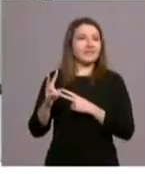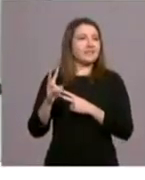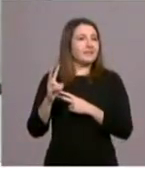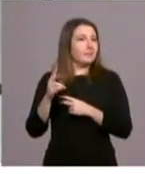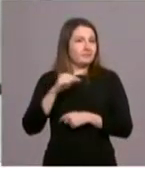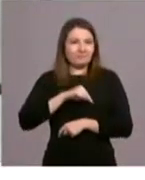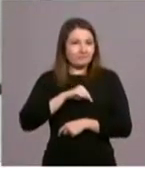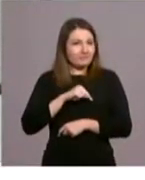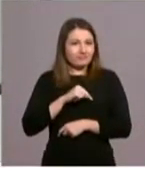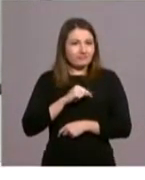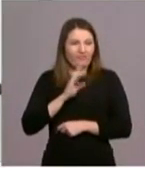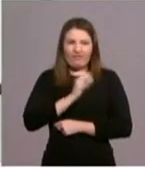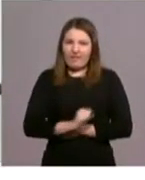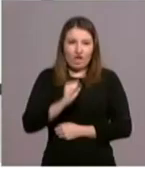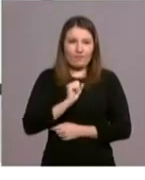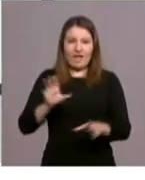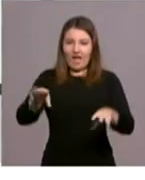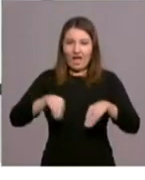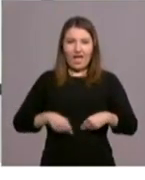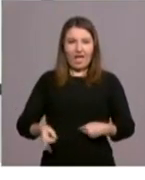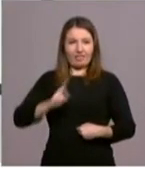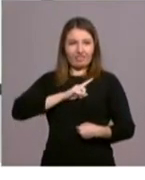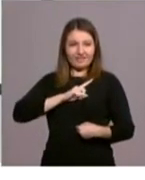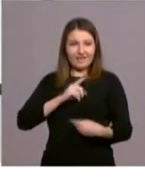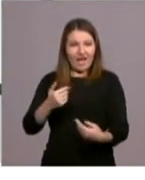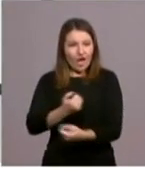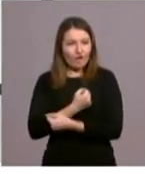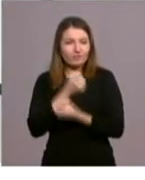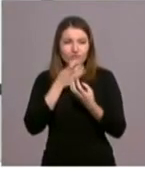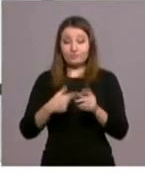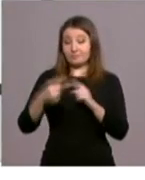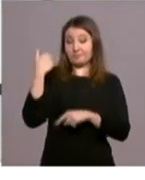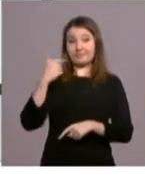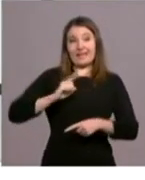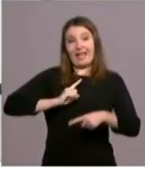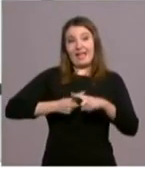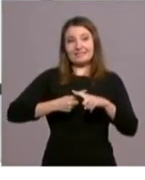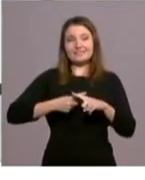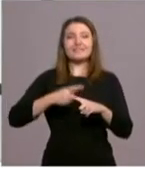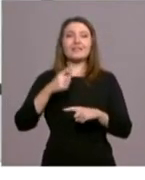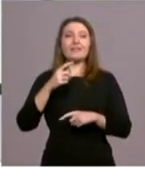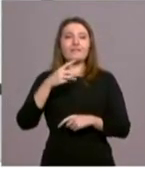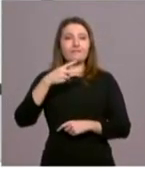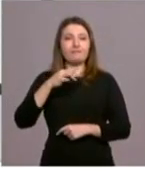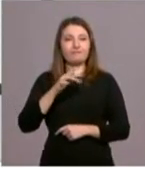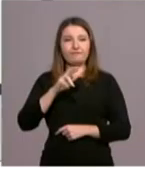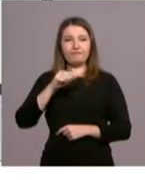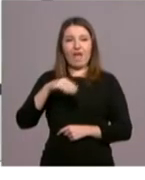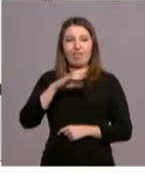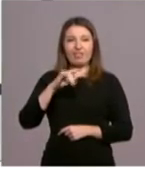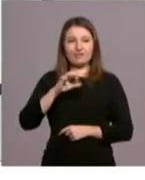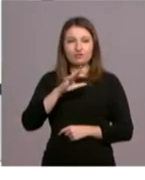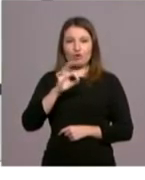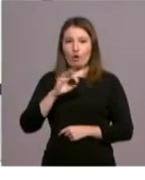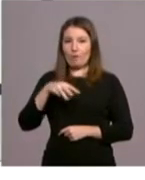imposible. Desde luego, lo dejó todo muy preparado don Francisco Martínez, que es mi antecesor, podríamos decir, que hizo una